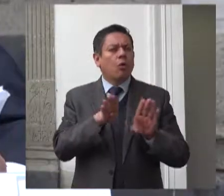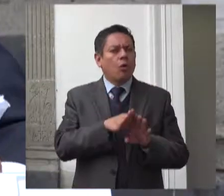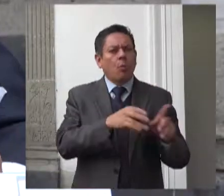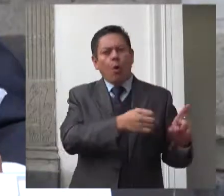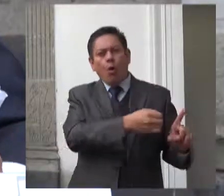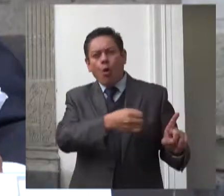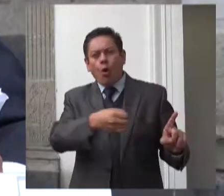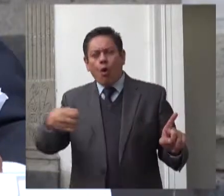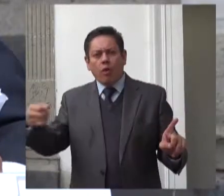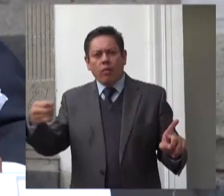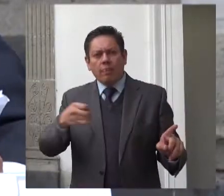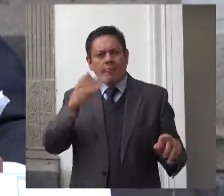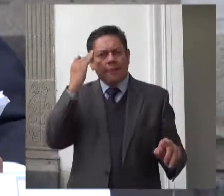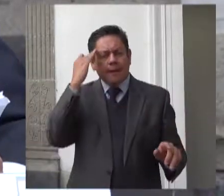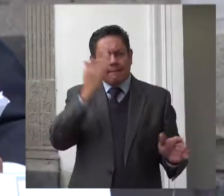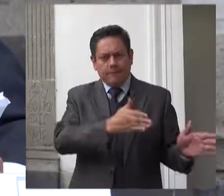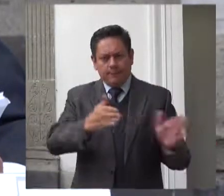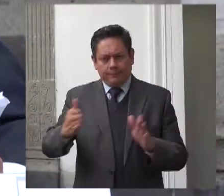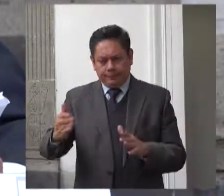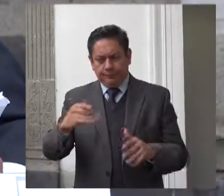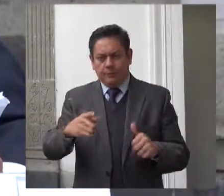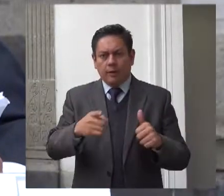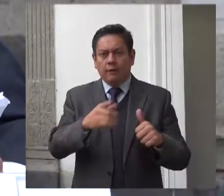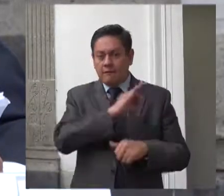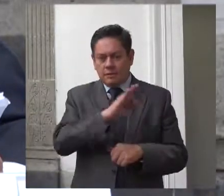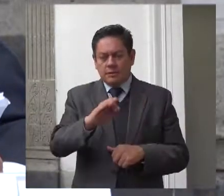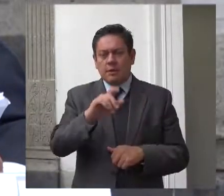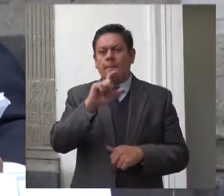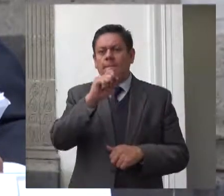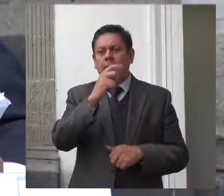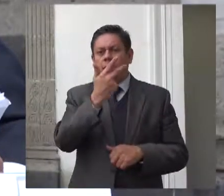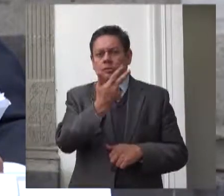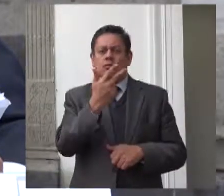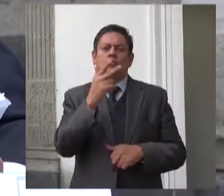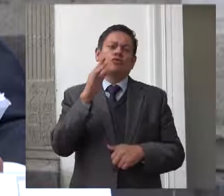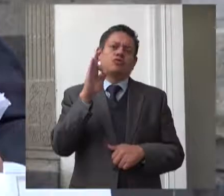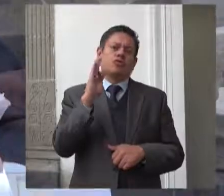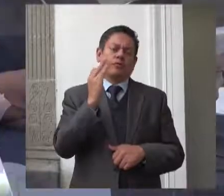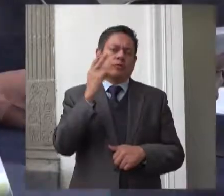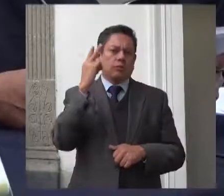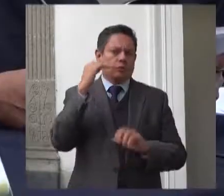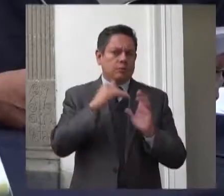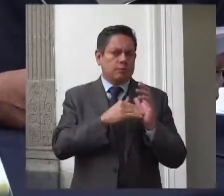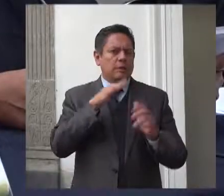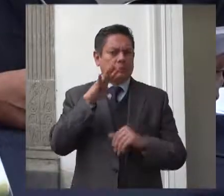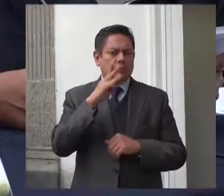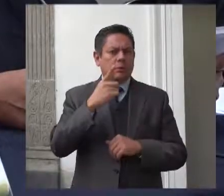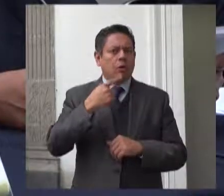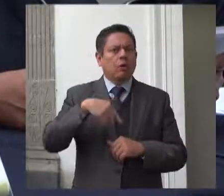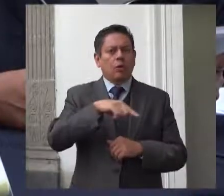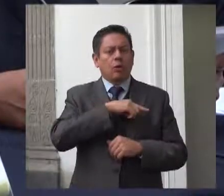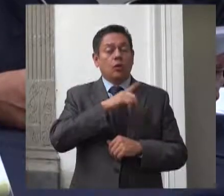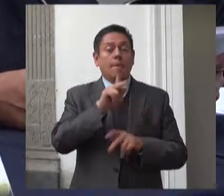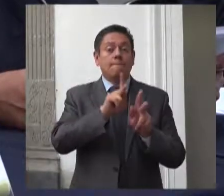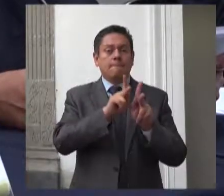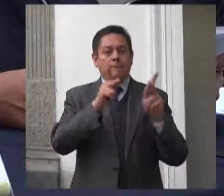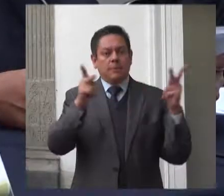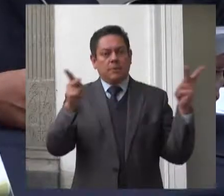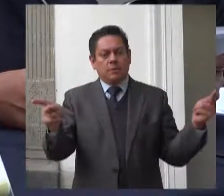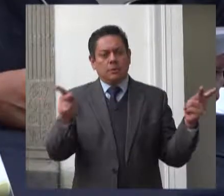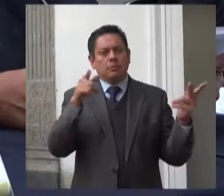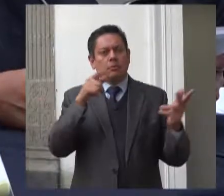hechos. El 28 de febrero de 2019 se publicaron en el Diario Oficial de la Federación